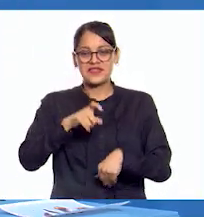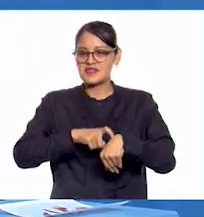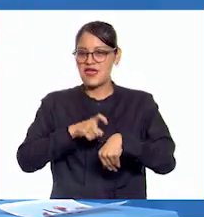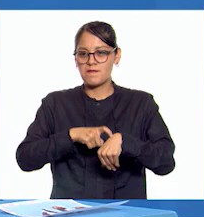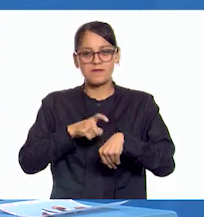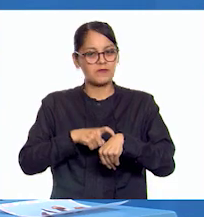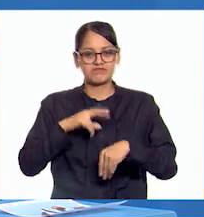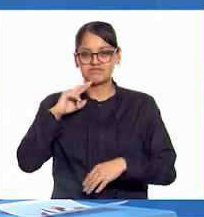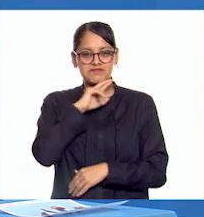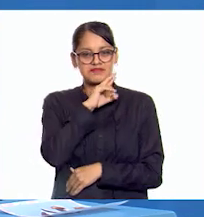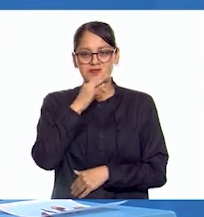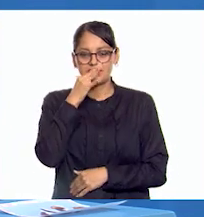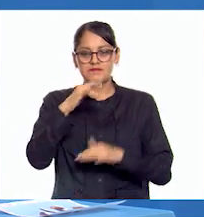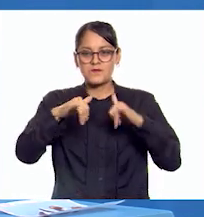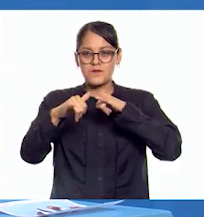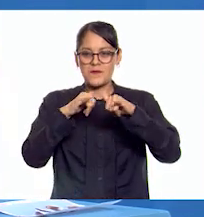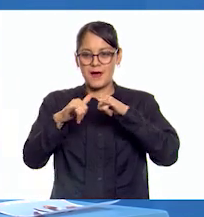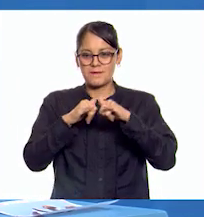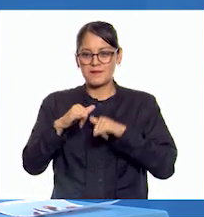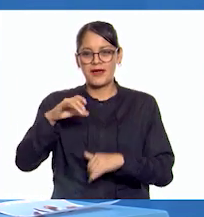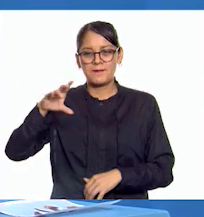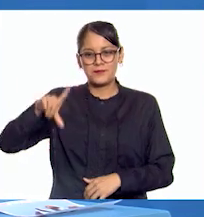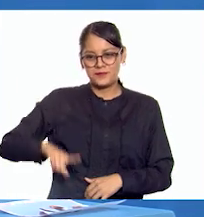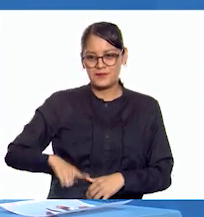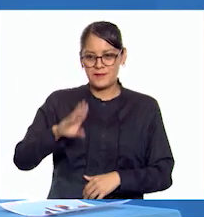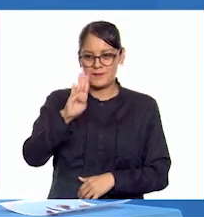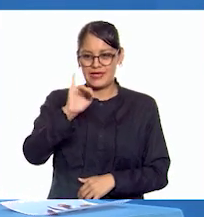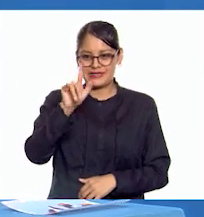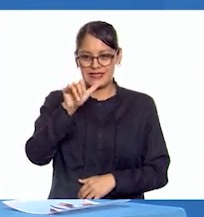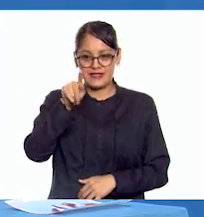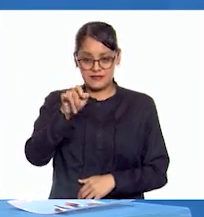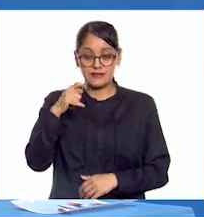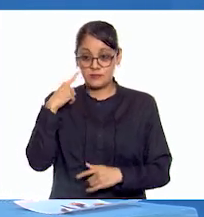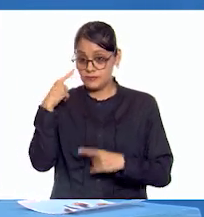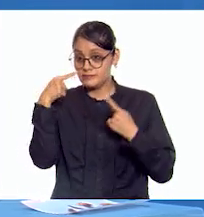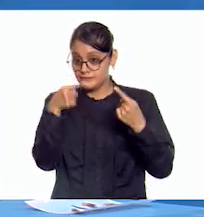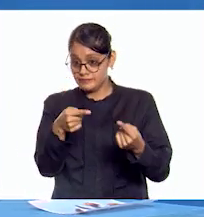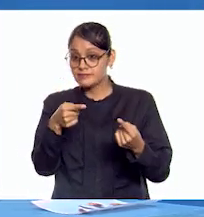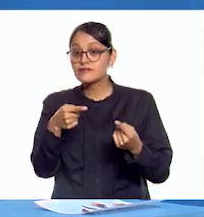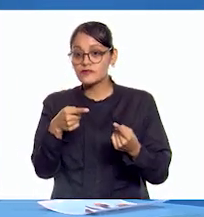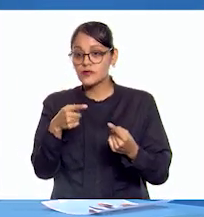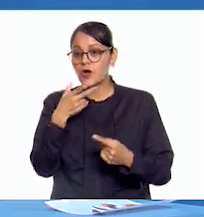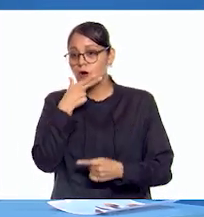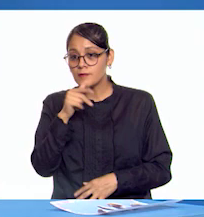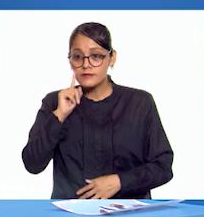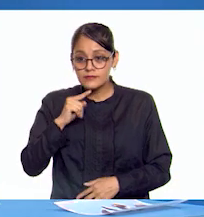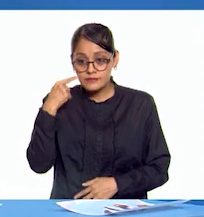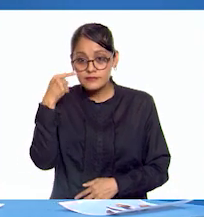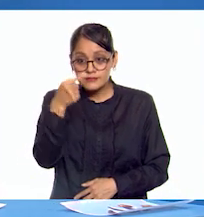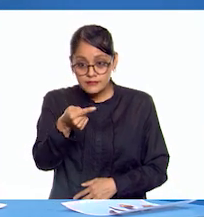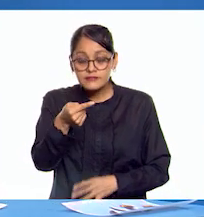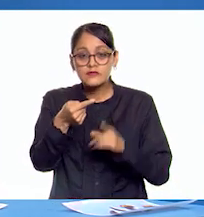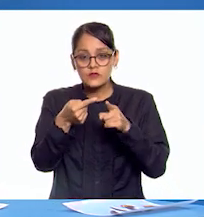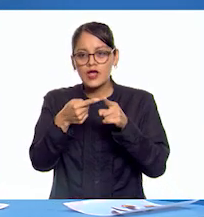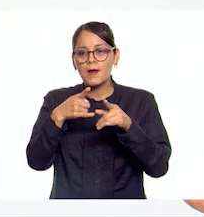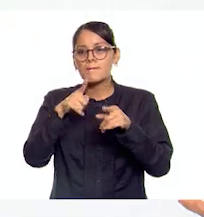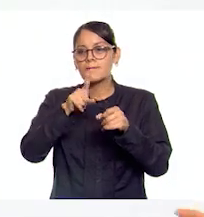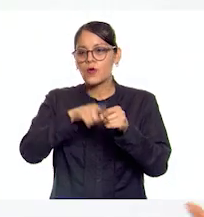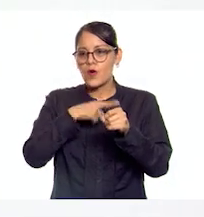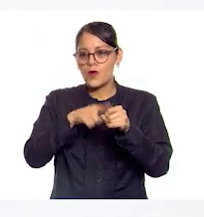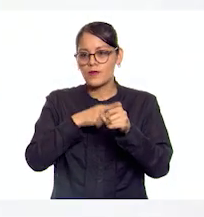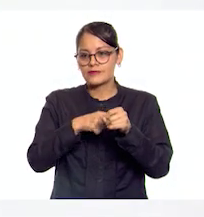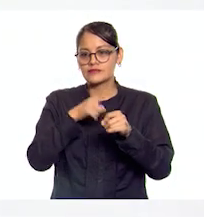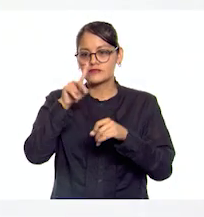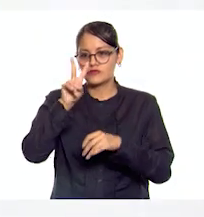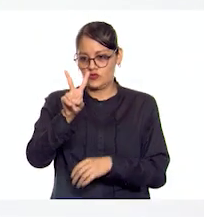récord el mapa del imperio bizantino. Si observan, alumnas y alumnos en casa, el mapa está iluminado con dos